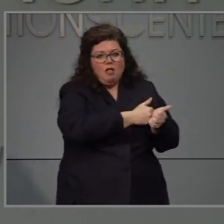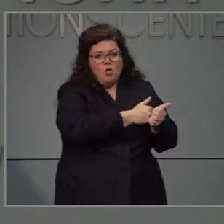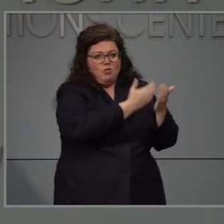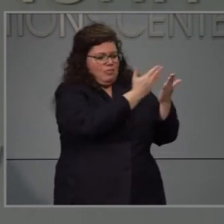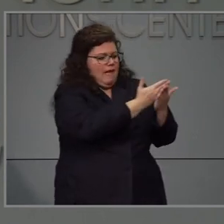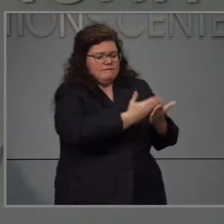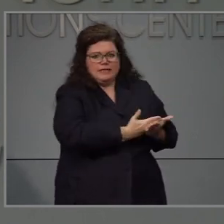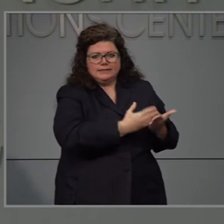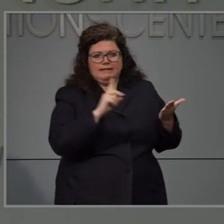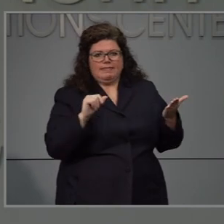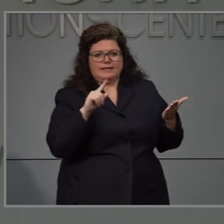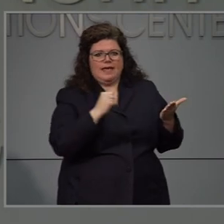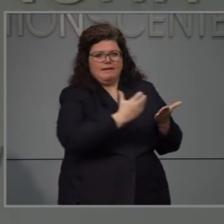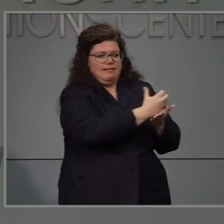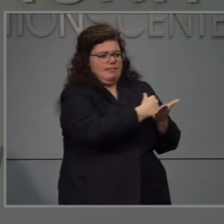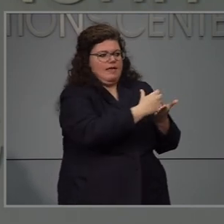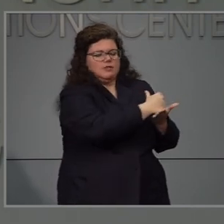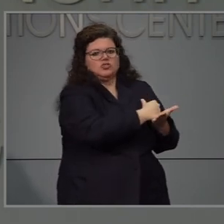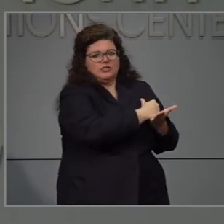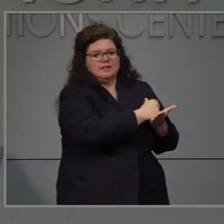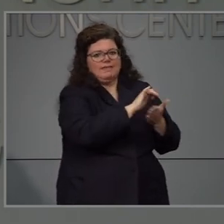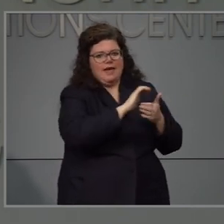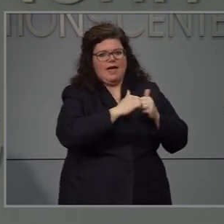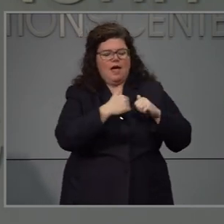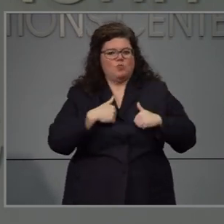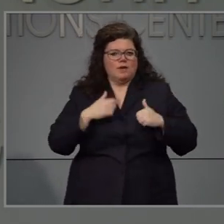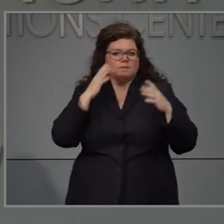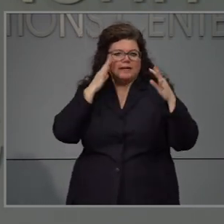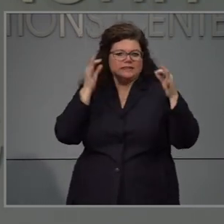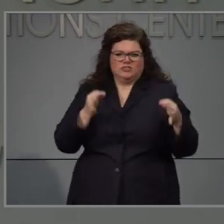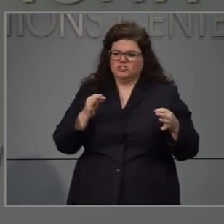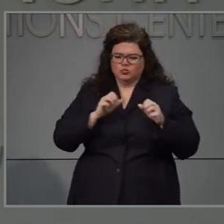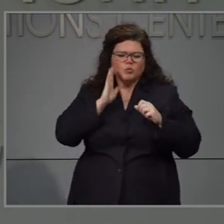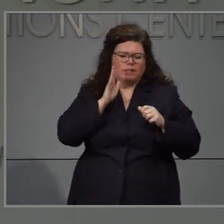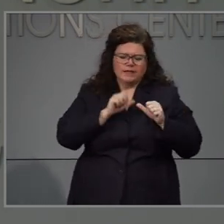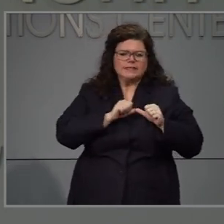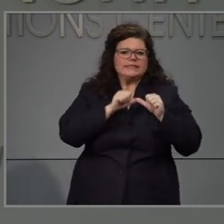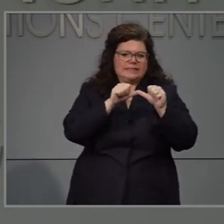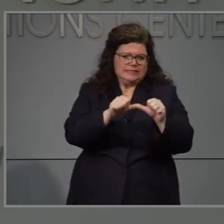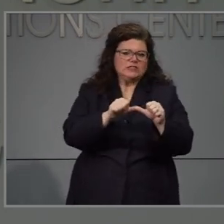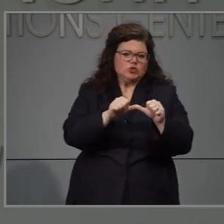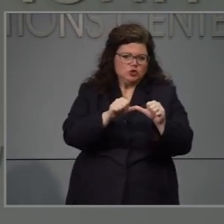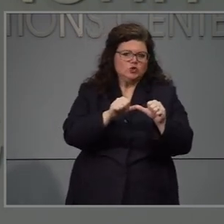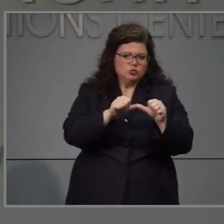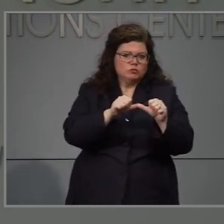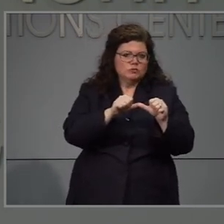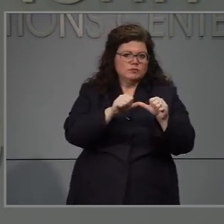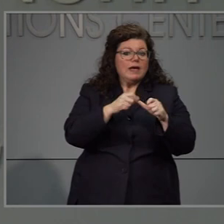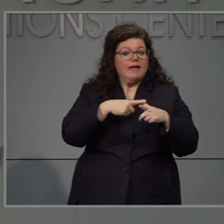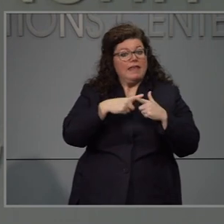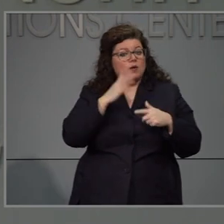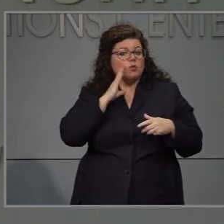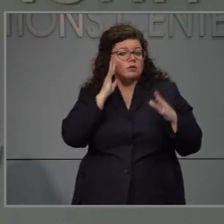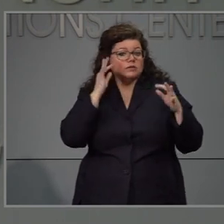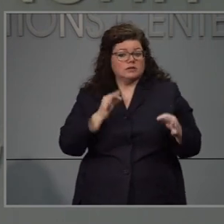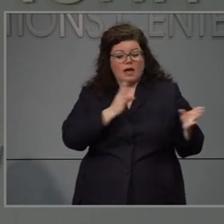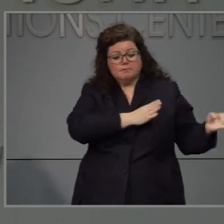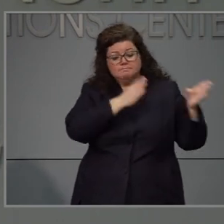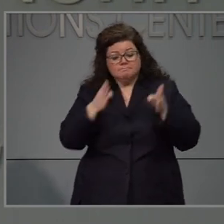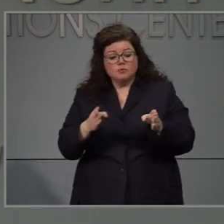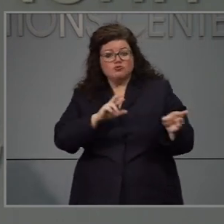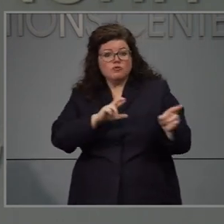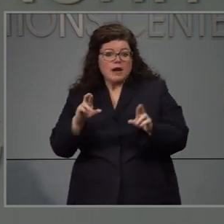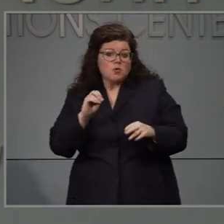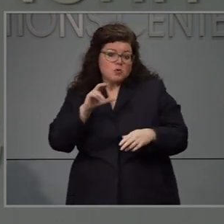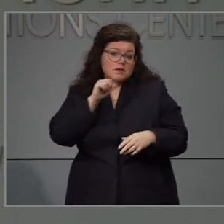confiándonos en los datos y en la información científica para tomar decisiones para pasar a la fase dos.